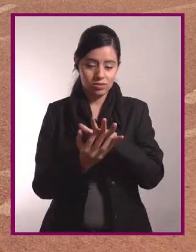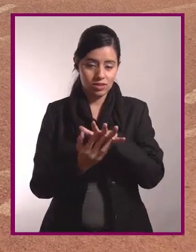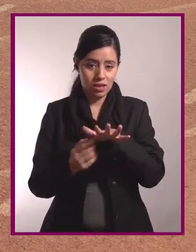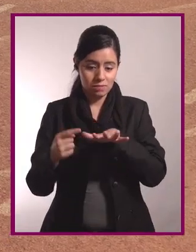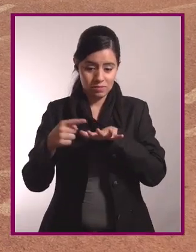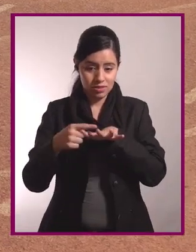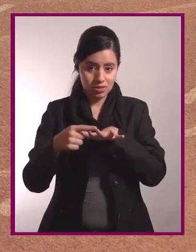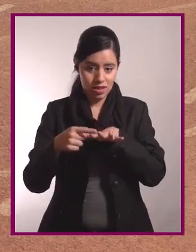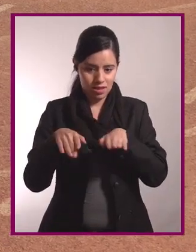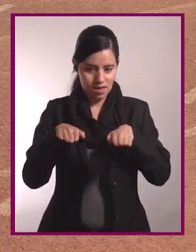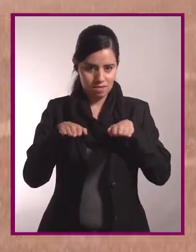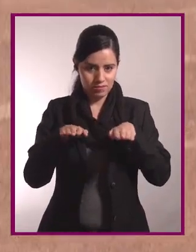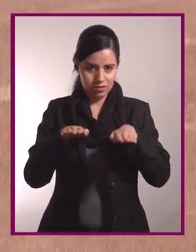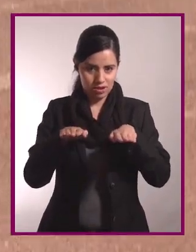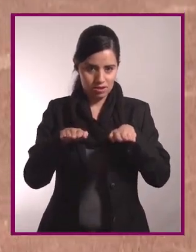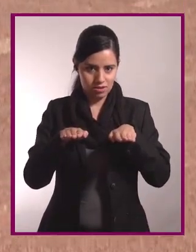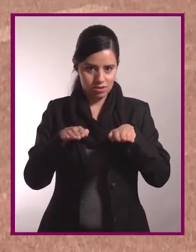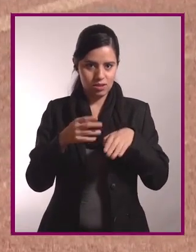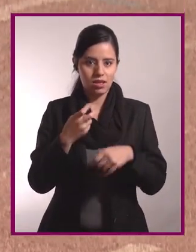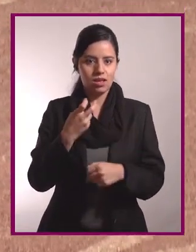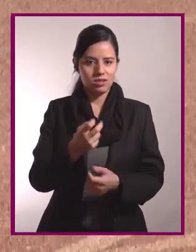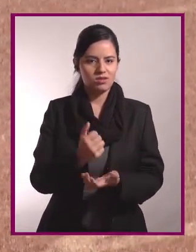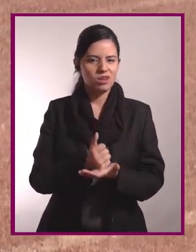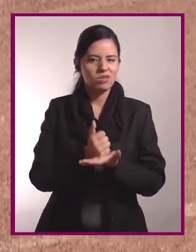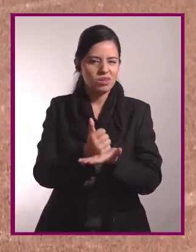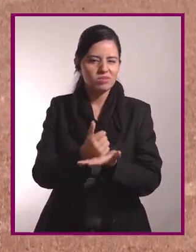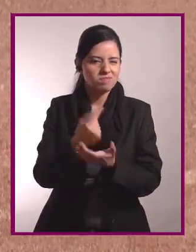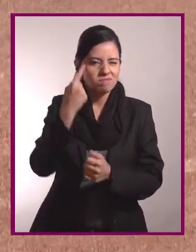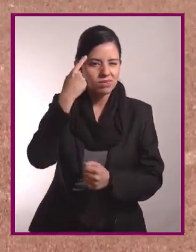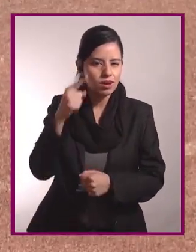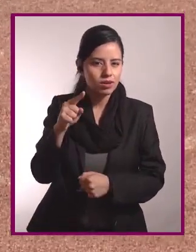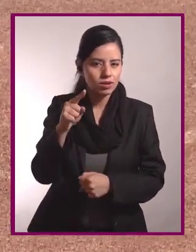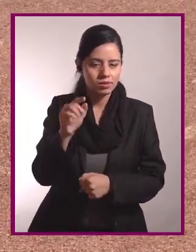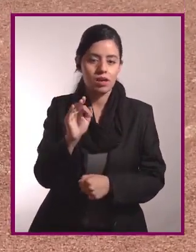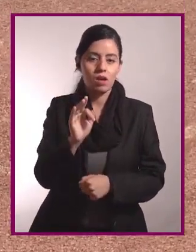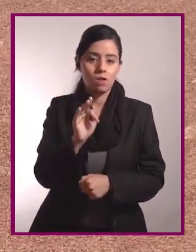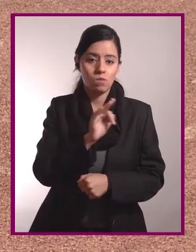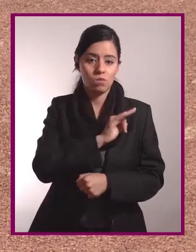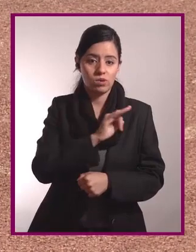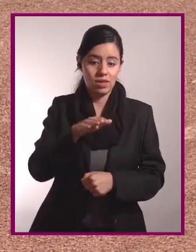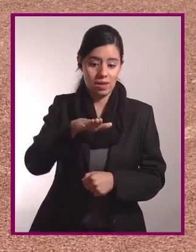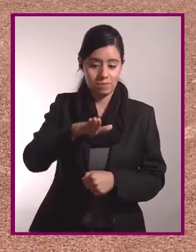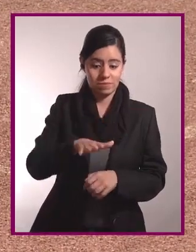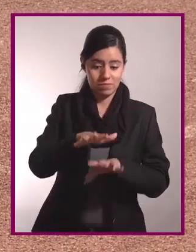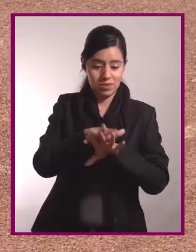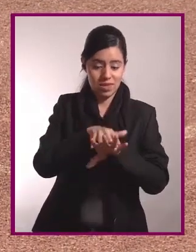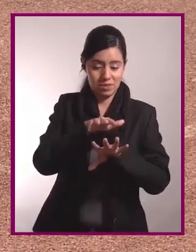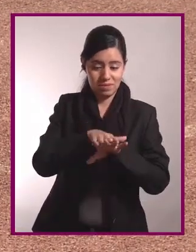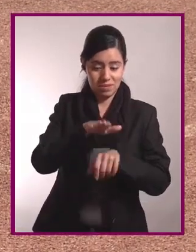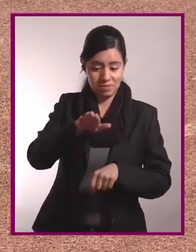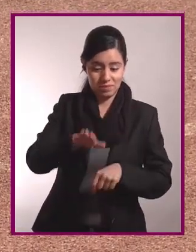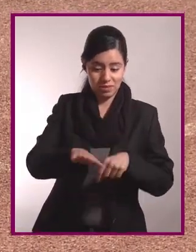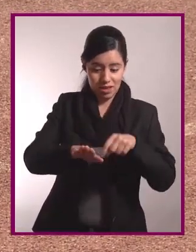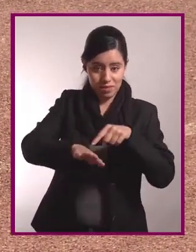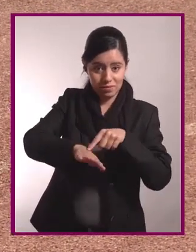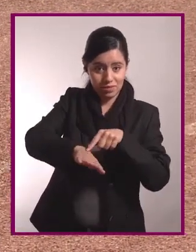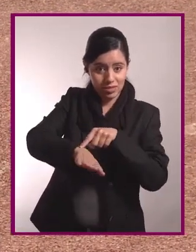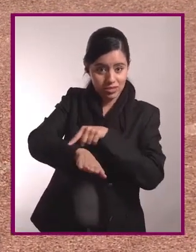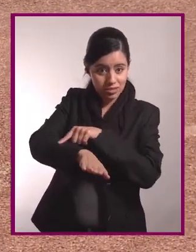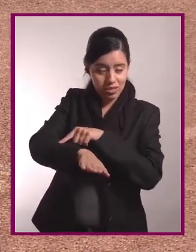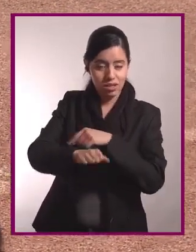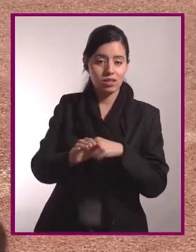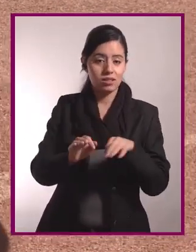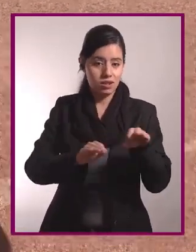piernas, nuestras puntas de pies, un poco hacia afuera. Y esto que nos va a dar trabajar el